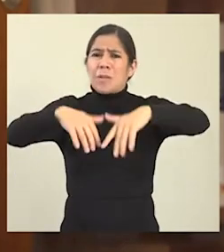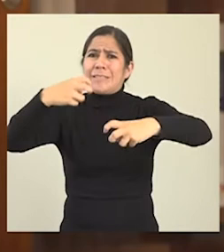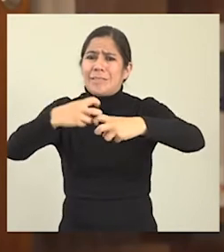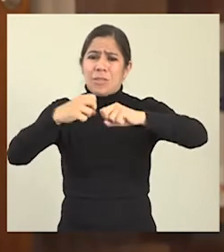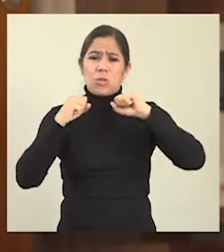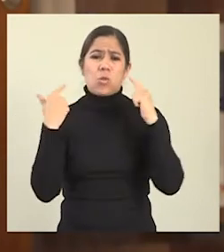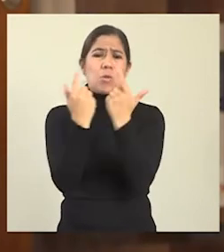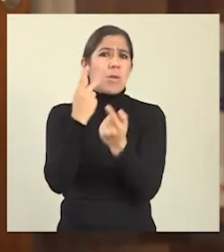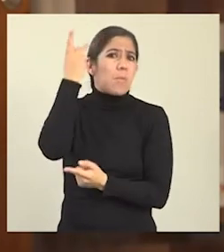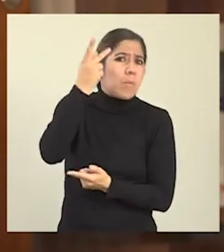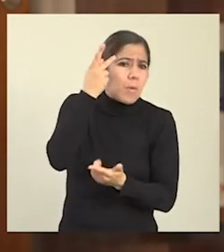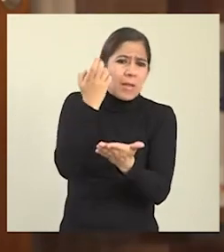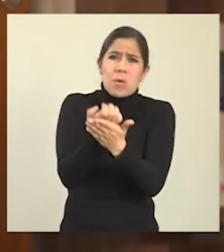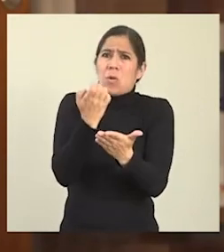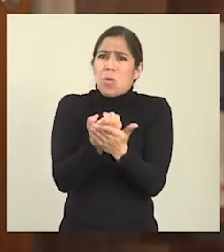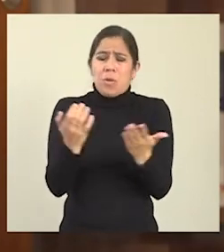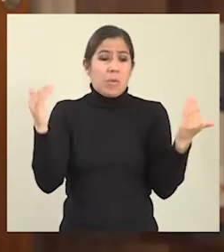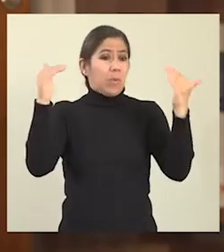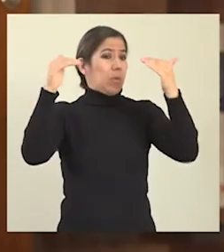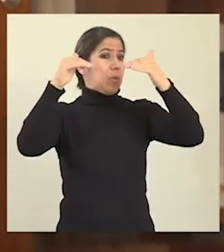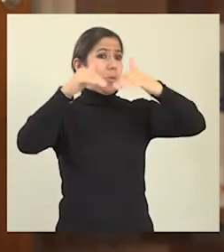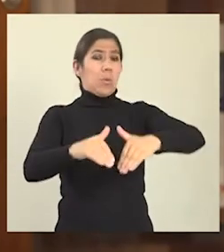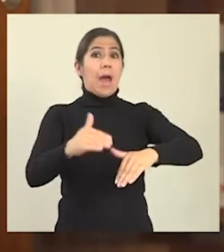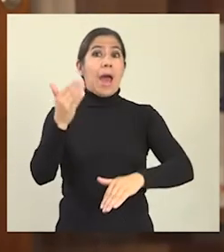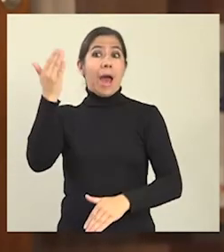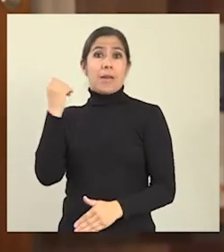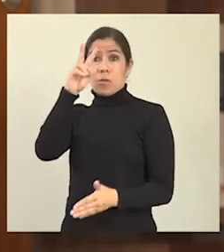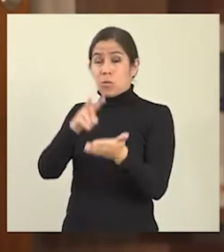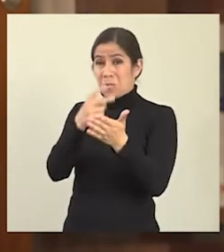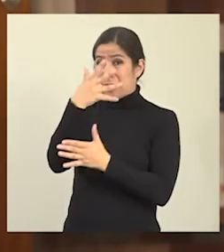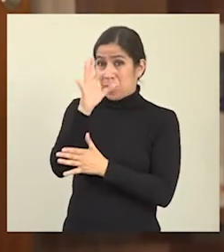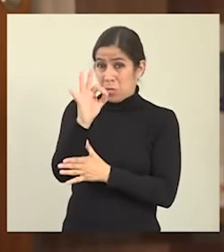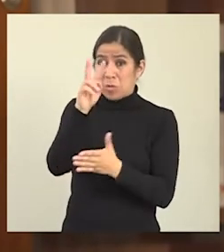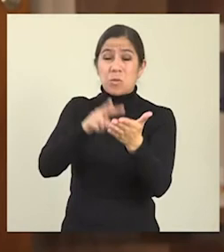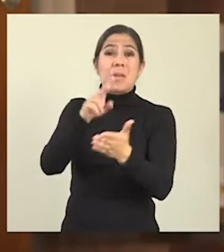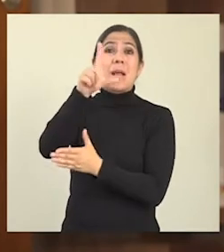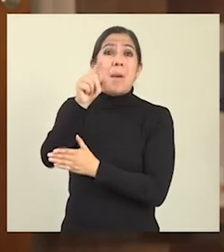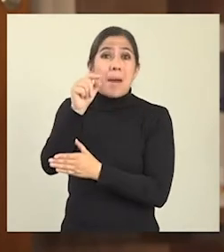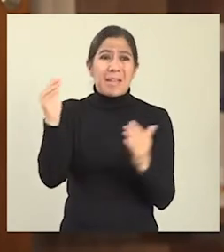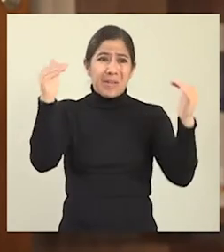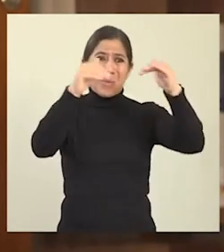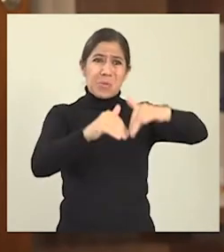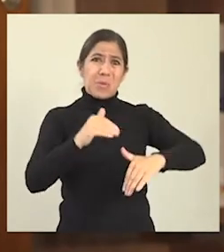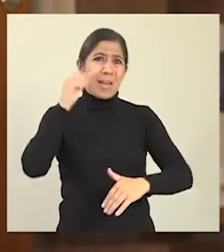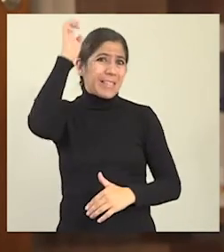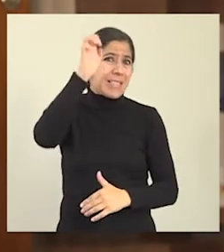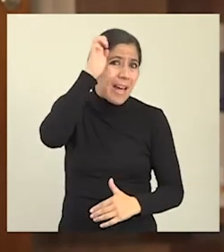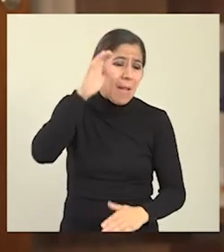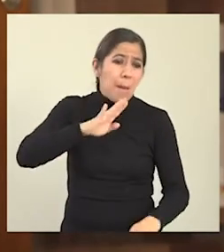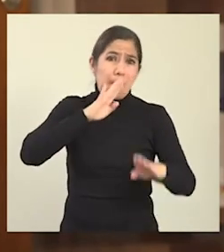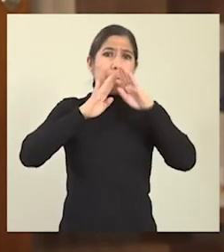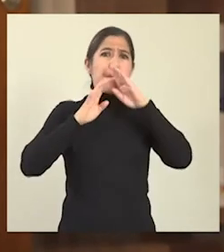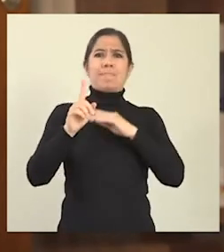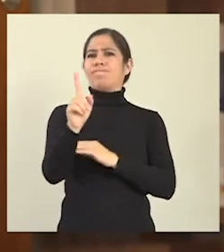sociales, políticos, financieros e institucionales. La crisis de Estado en 2019 y 20 no amordazó a la